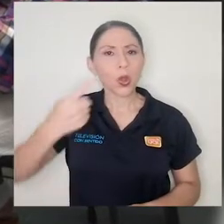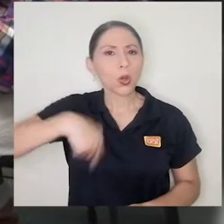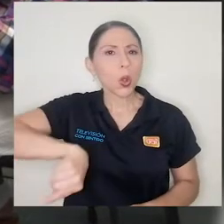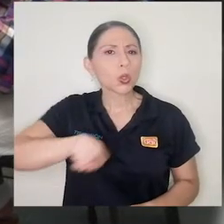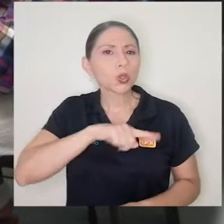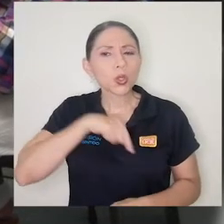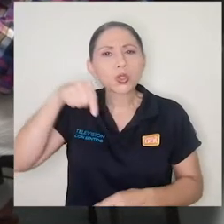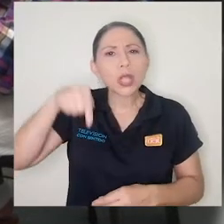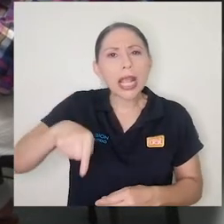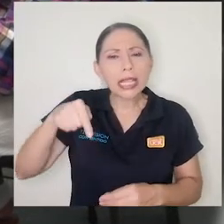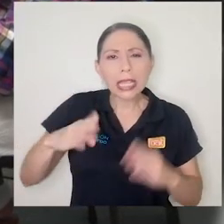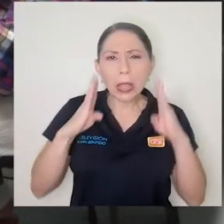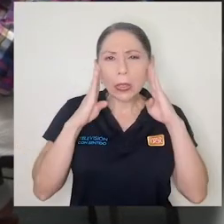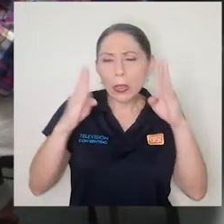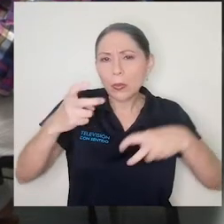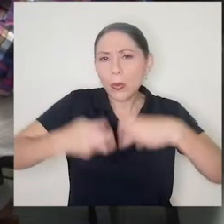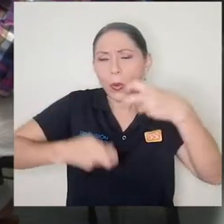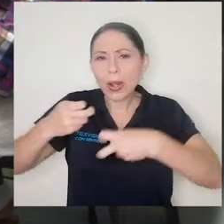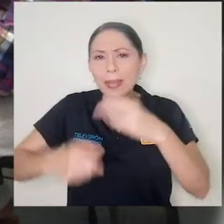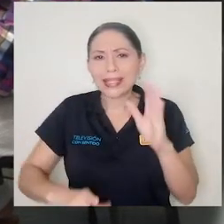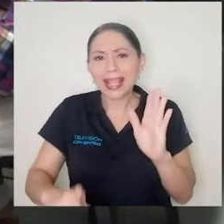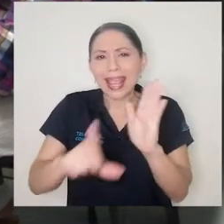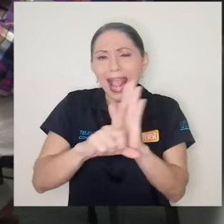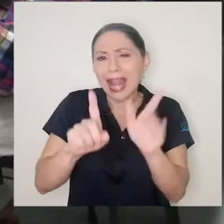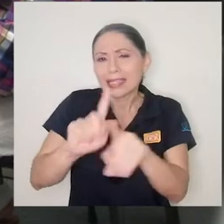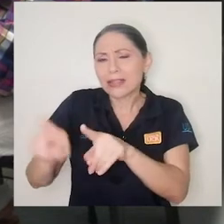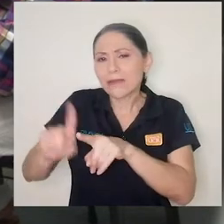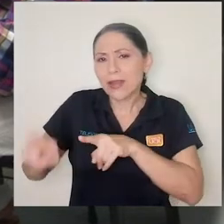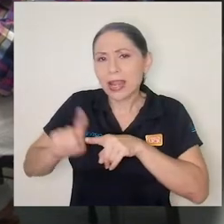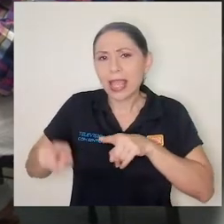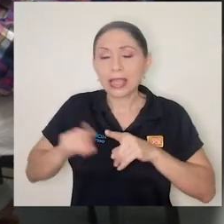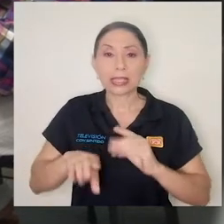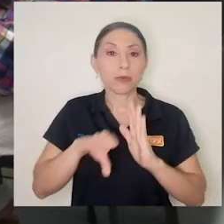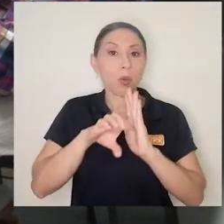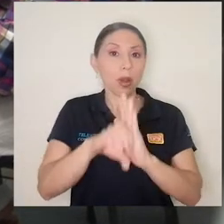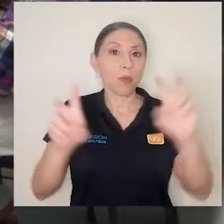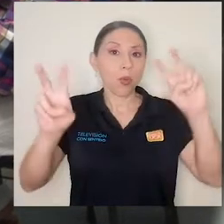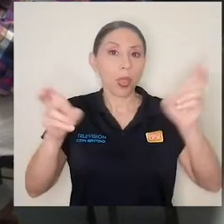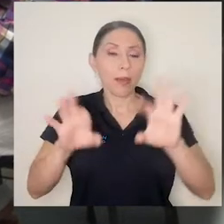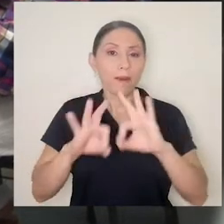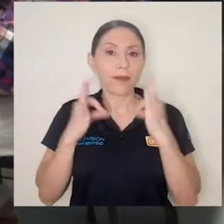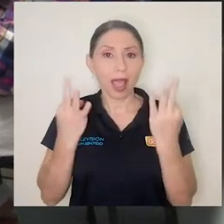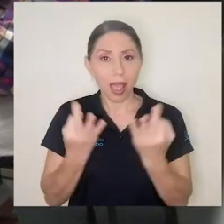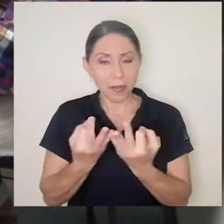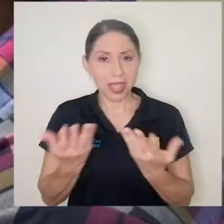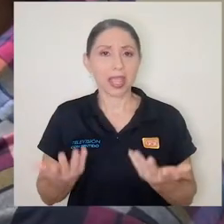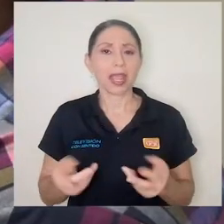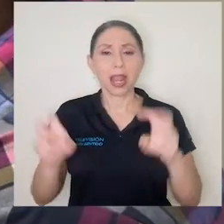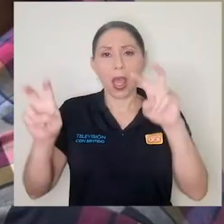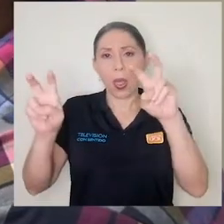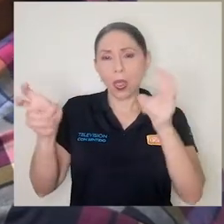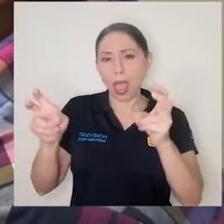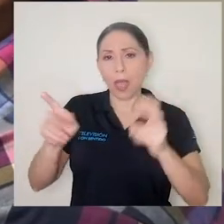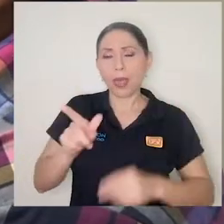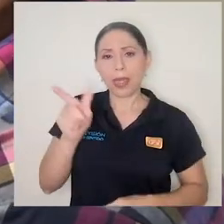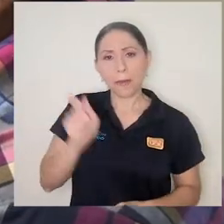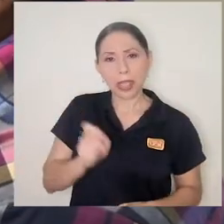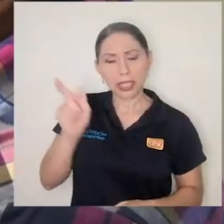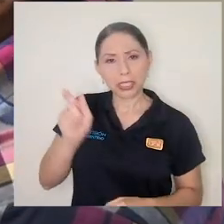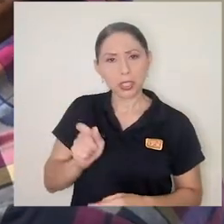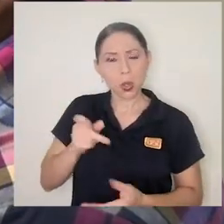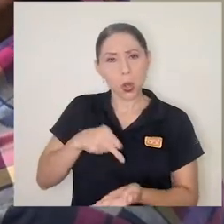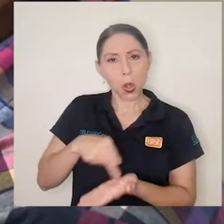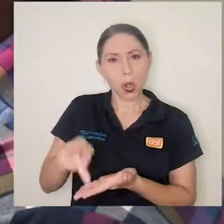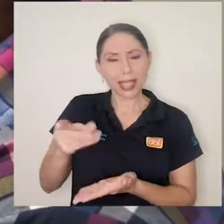problemas legales de diferente naturaleza, digamos lo que es en materia de familia, materia de pensiones